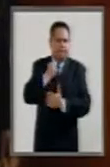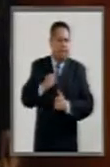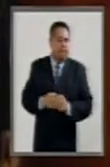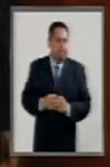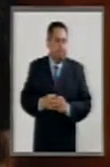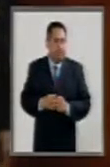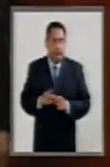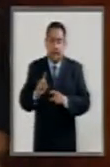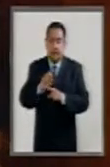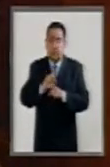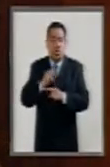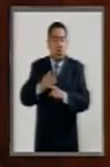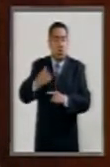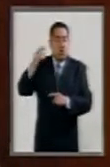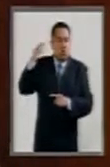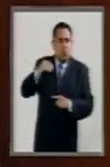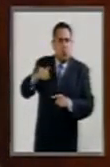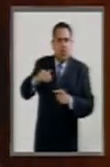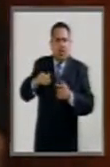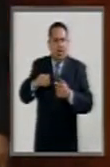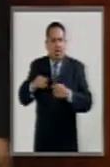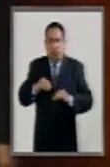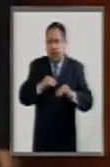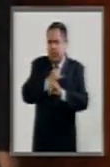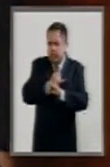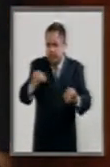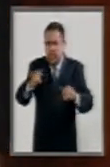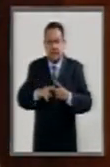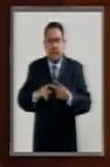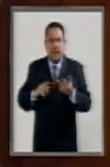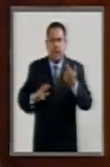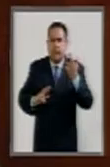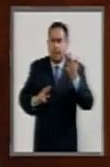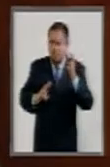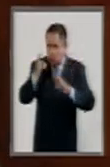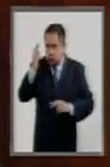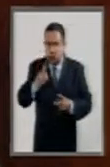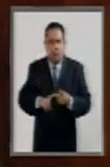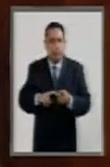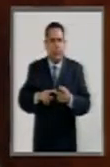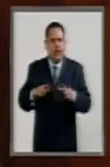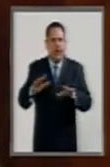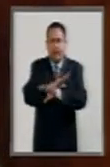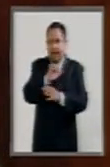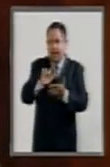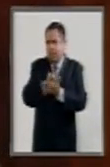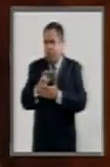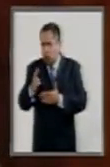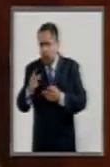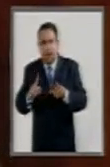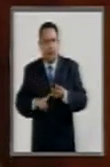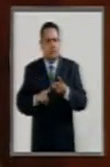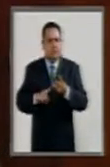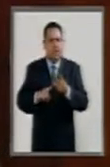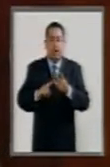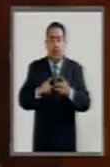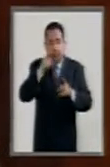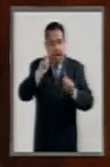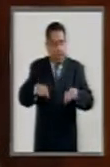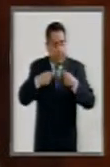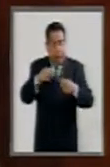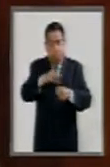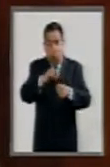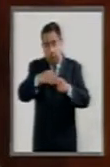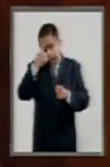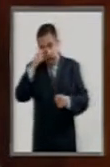independentista, la reforma, la revolución, la lucha por el sufragio y la ciudadanía